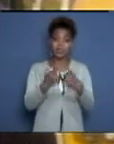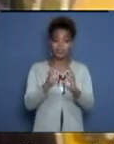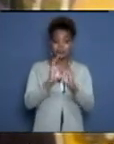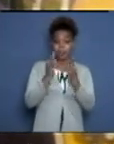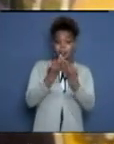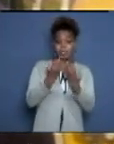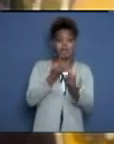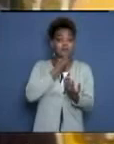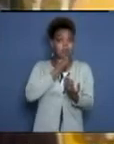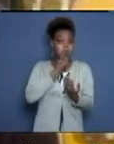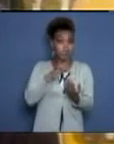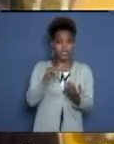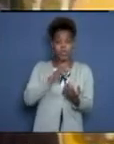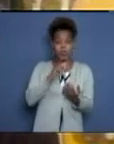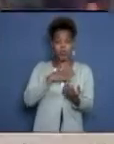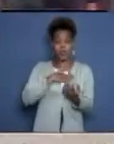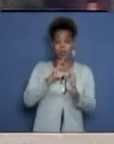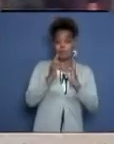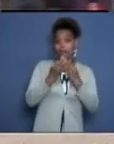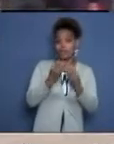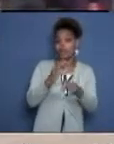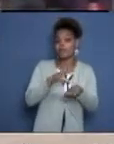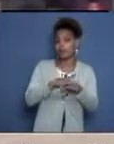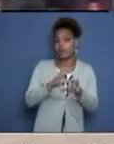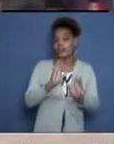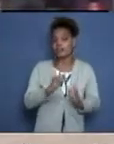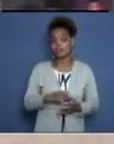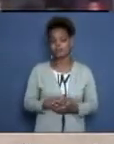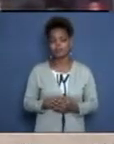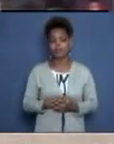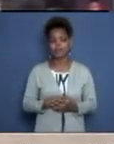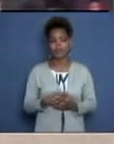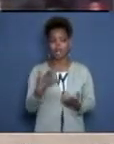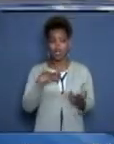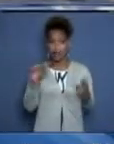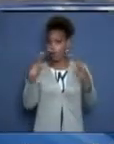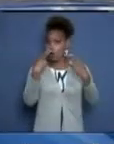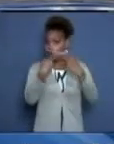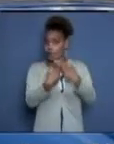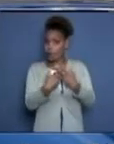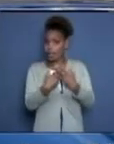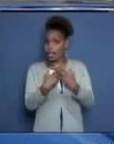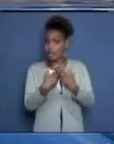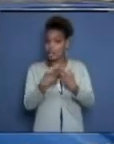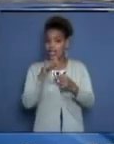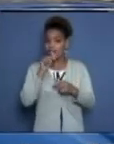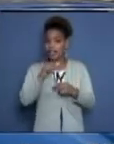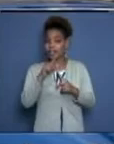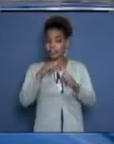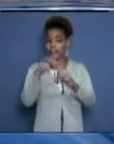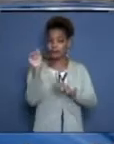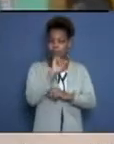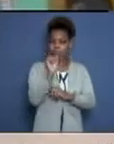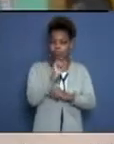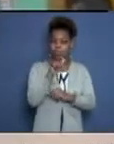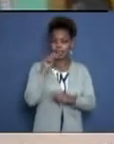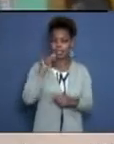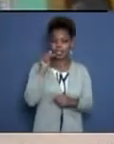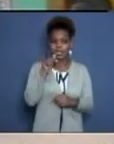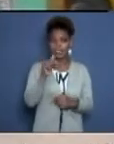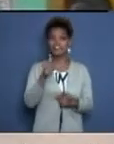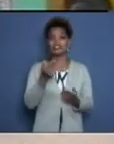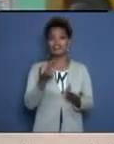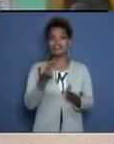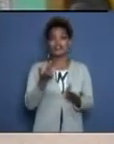enfrentar una situación tan difícil como esta. Confiar en el sector de transporte en esta sensible misión resultó la máxima de todos los presentes,